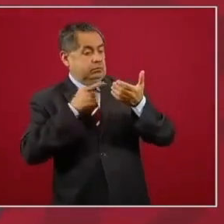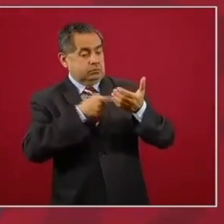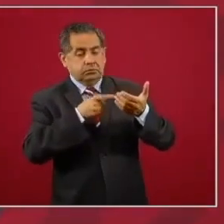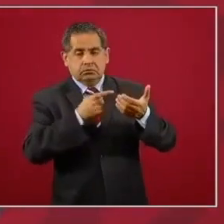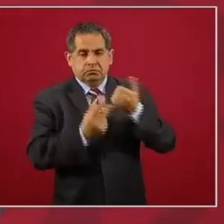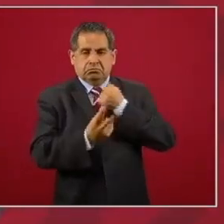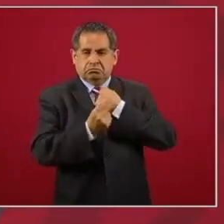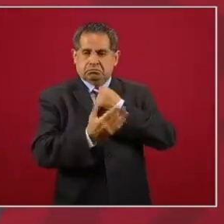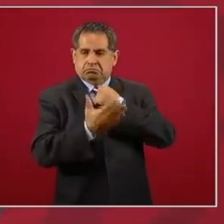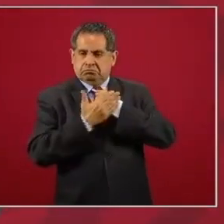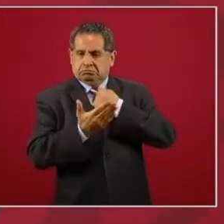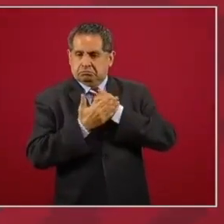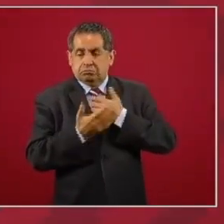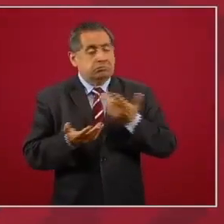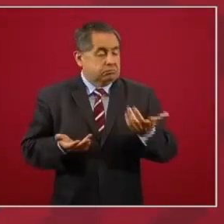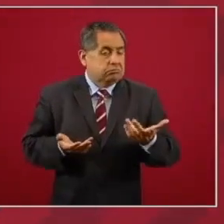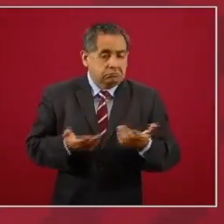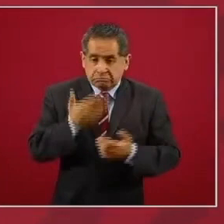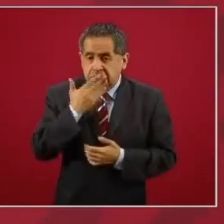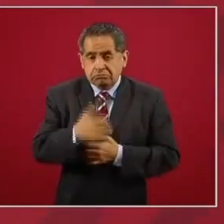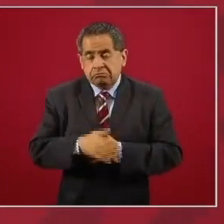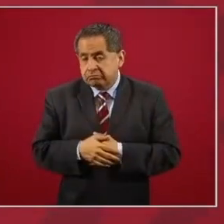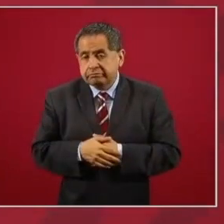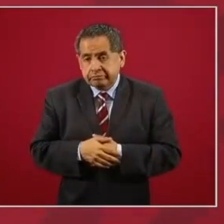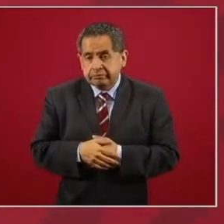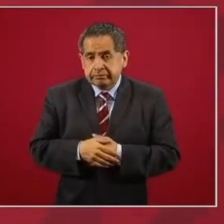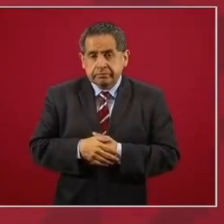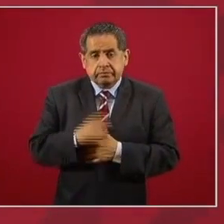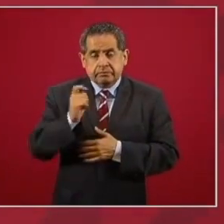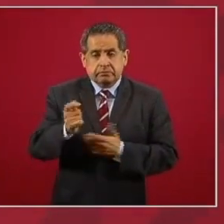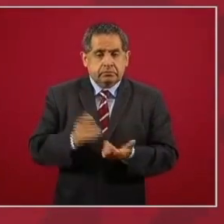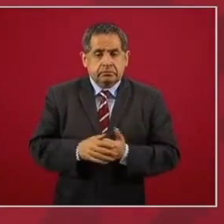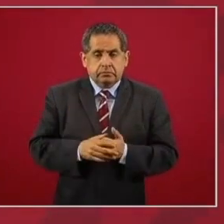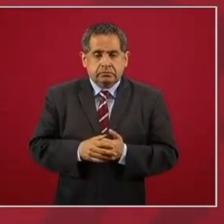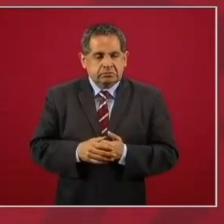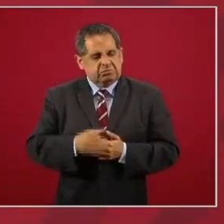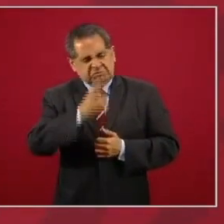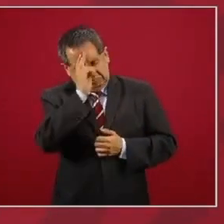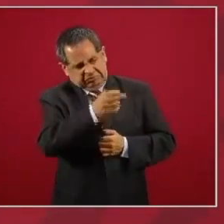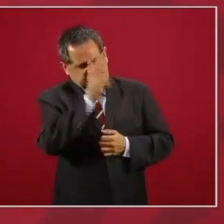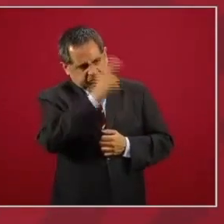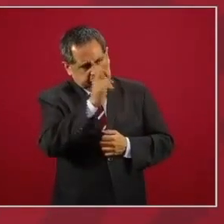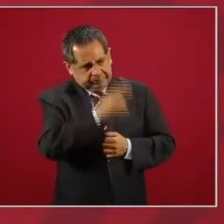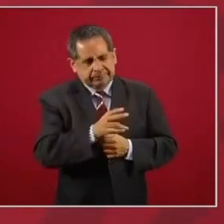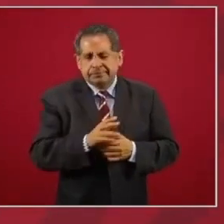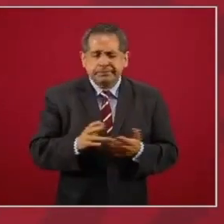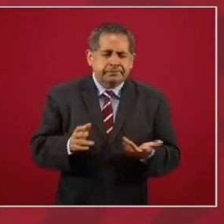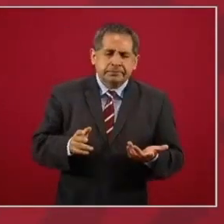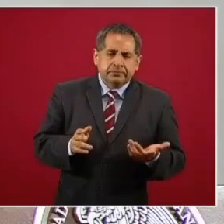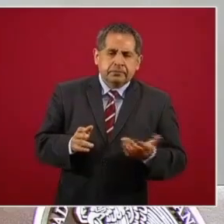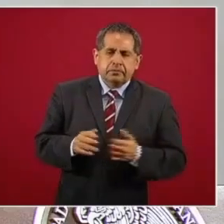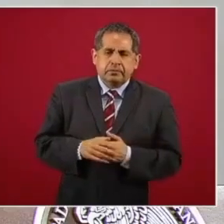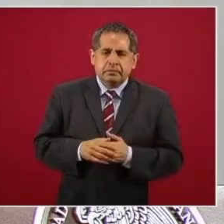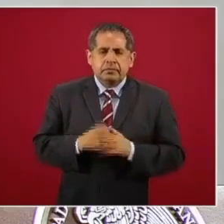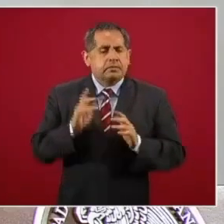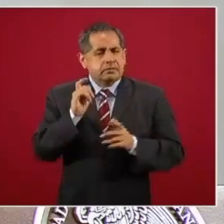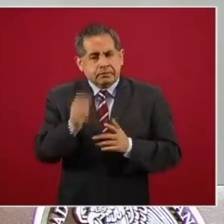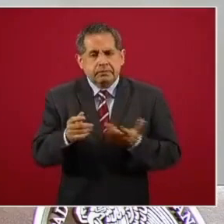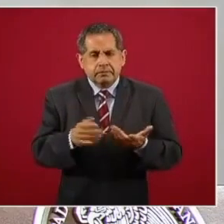porque no es sólo prohibir, es